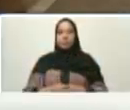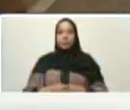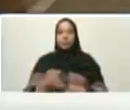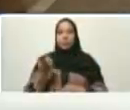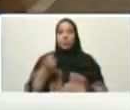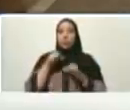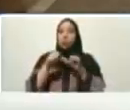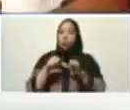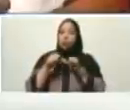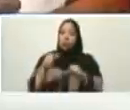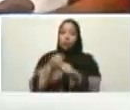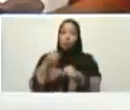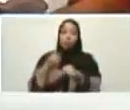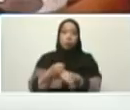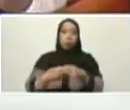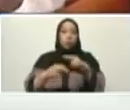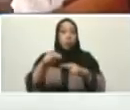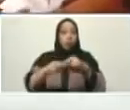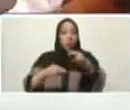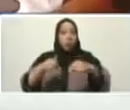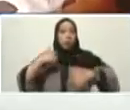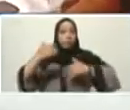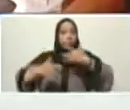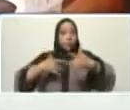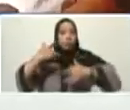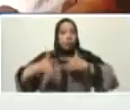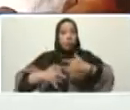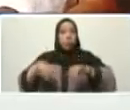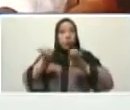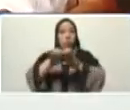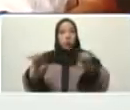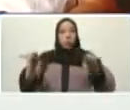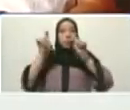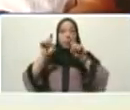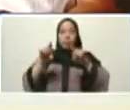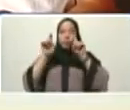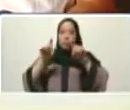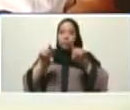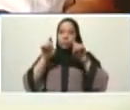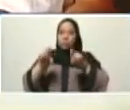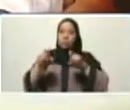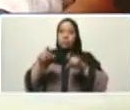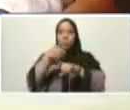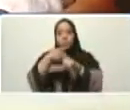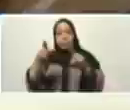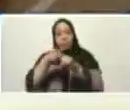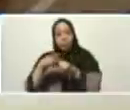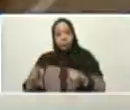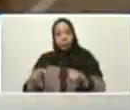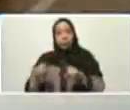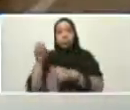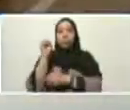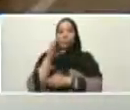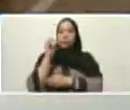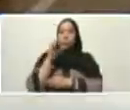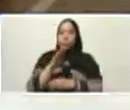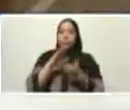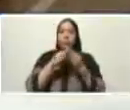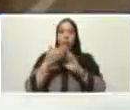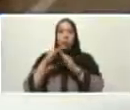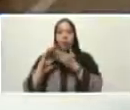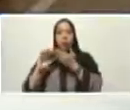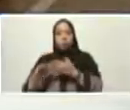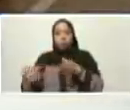que mantener la construcción movilización educación formación democratización de los consejos comunales de las